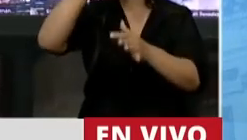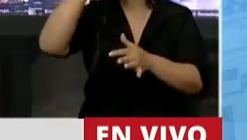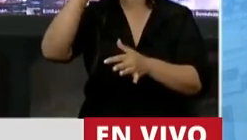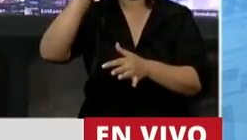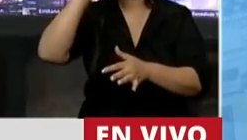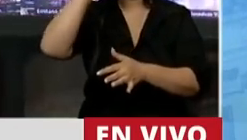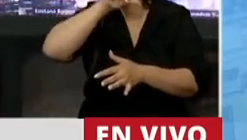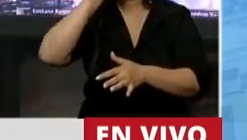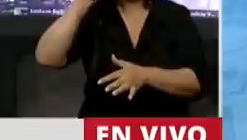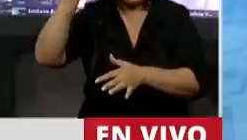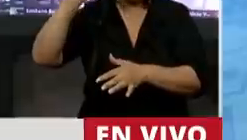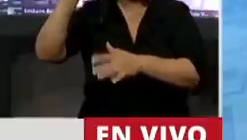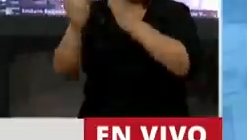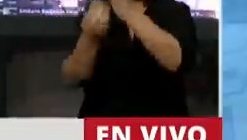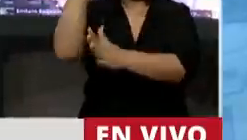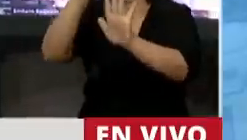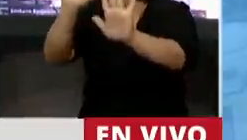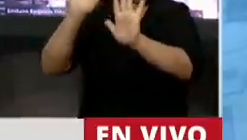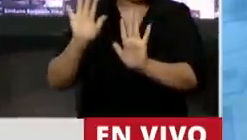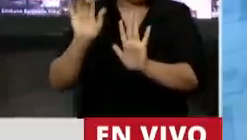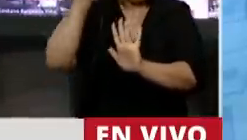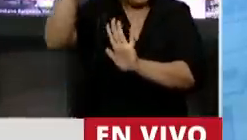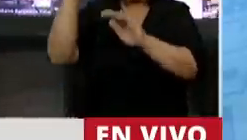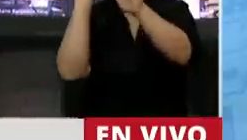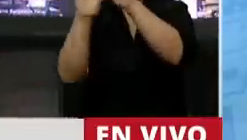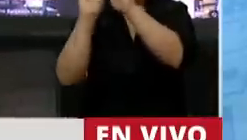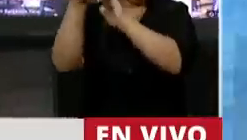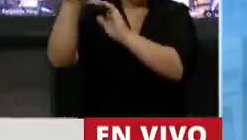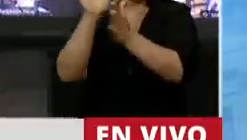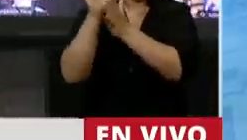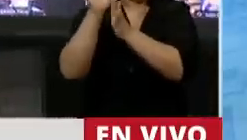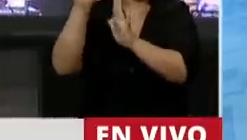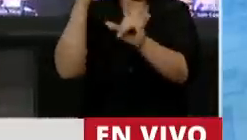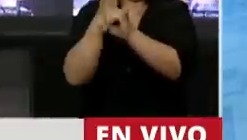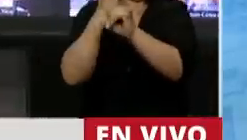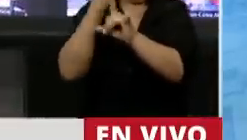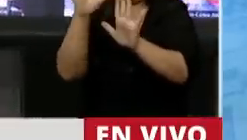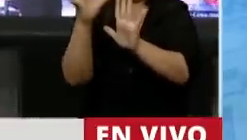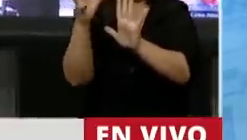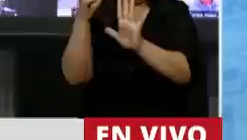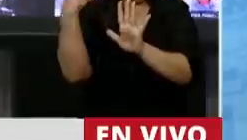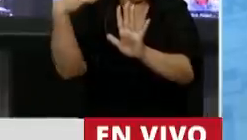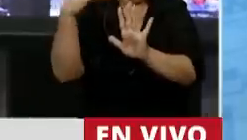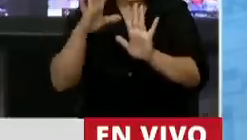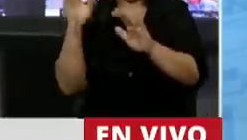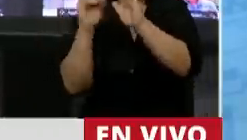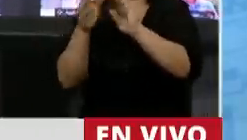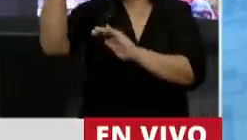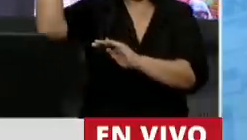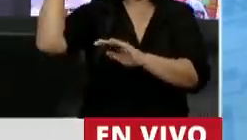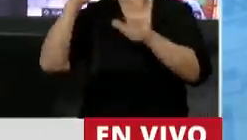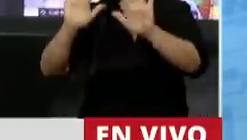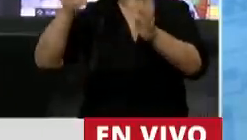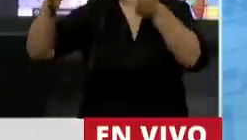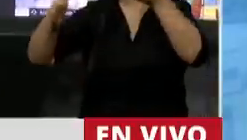funciona desde su propia creación. Ahí ahorran todos a la fuerza, obviamente todavía existía el régimen